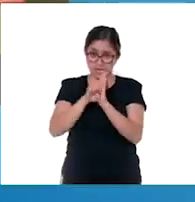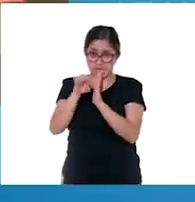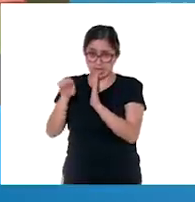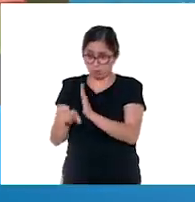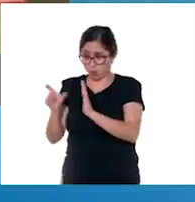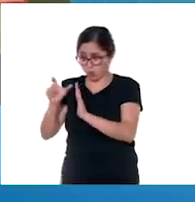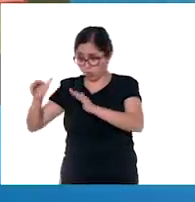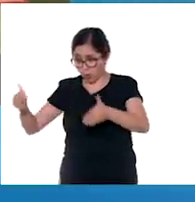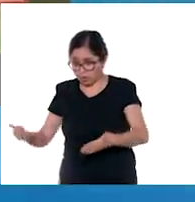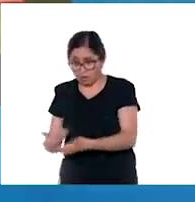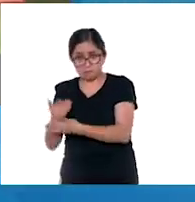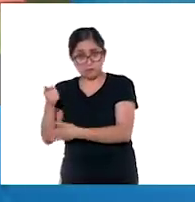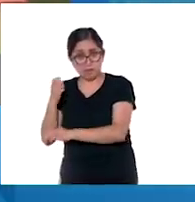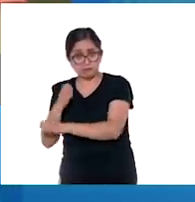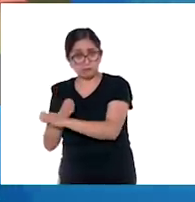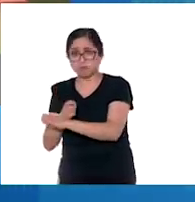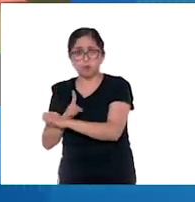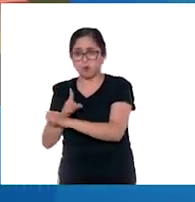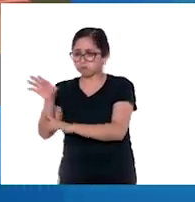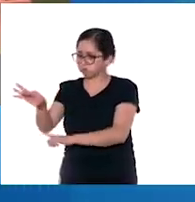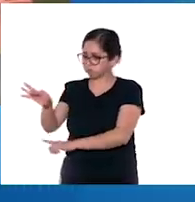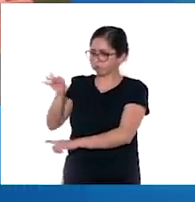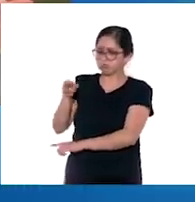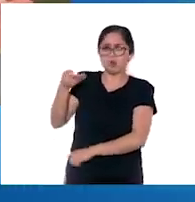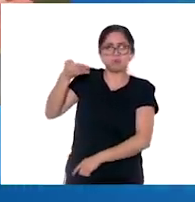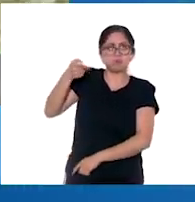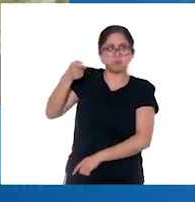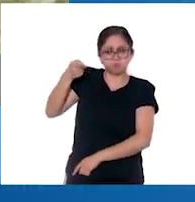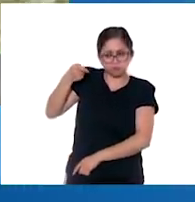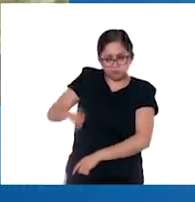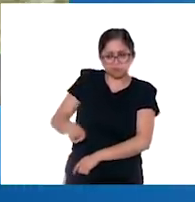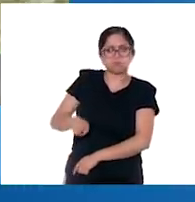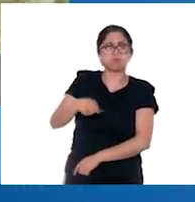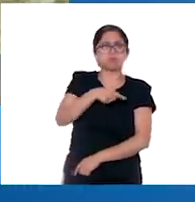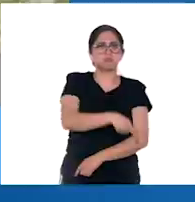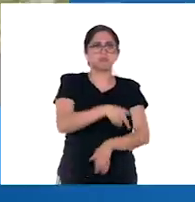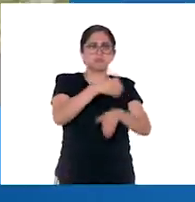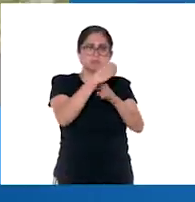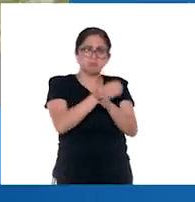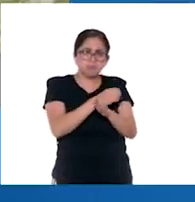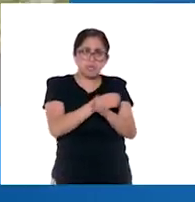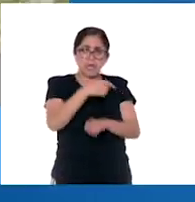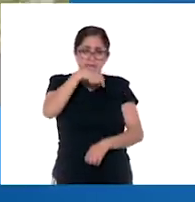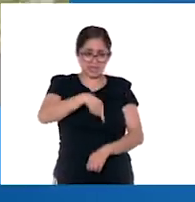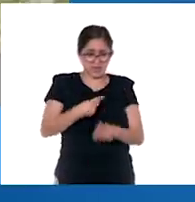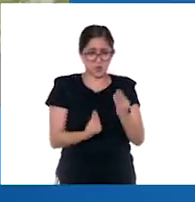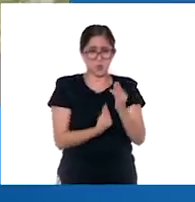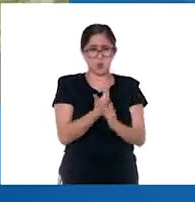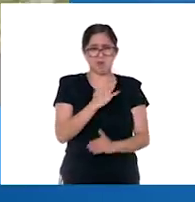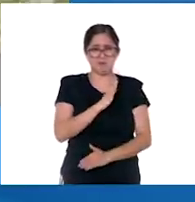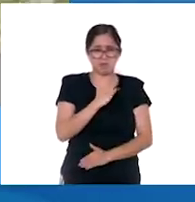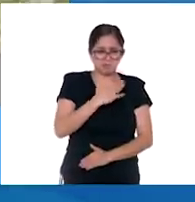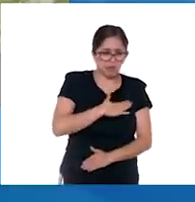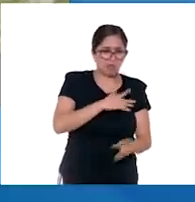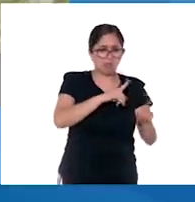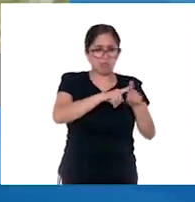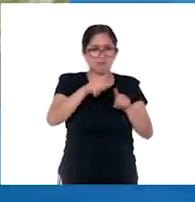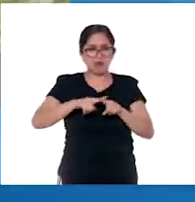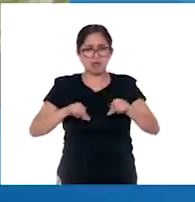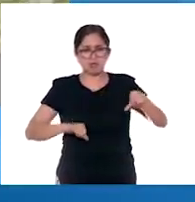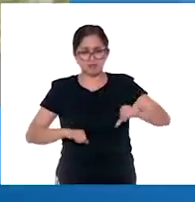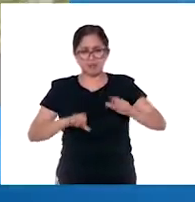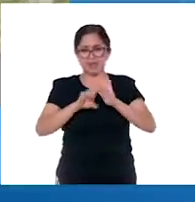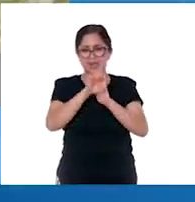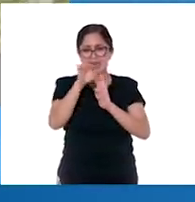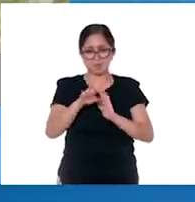esclavizaron, se dedicaron a hacer muchas labores en la Nueva España. En las ciudades como la Ciudad